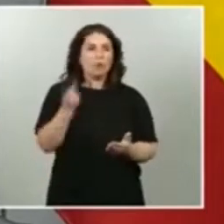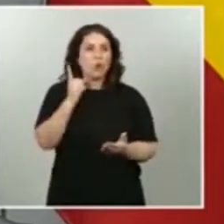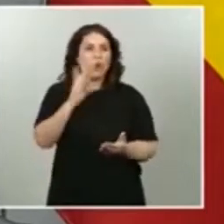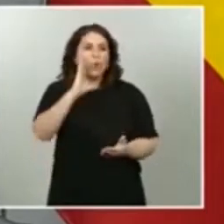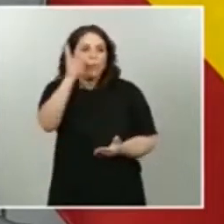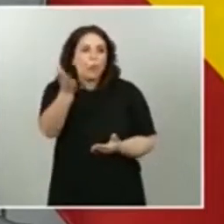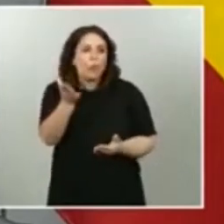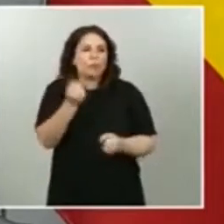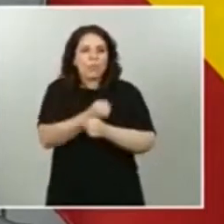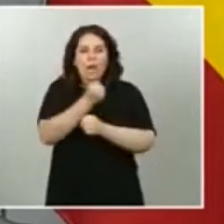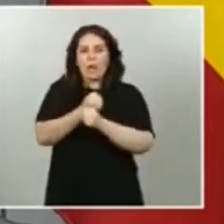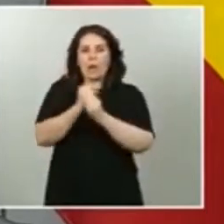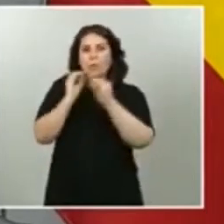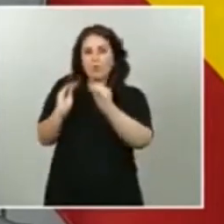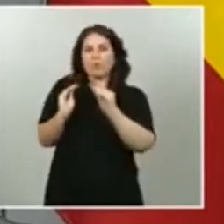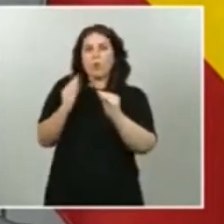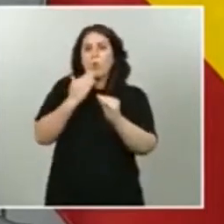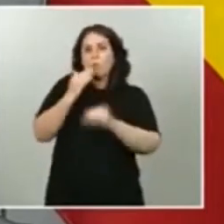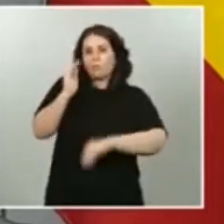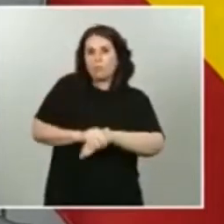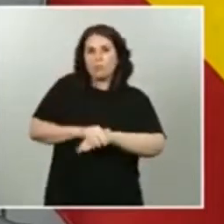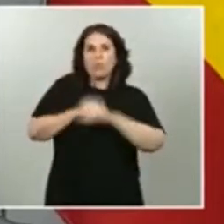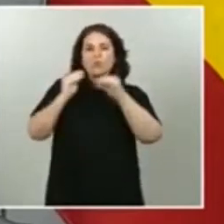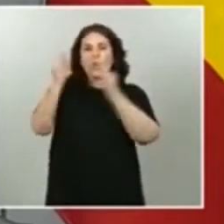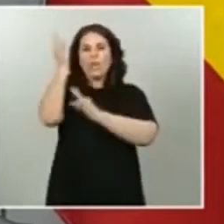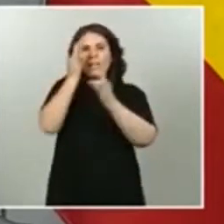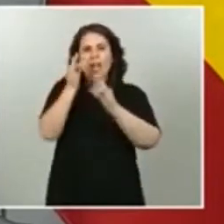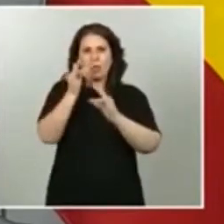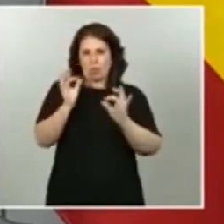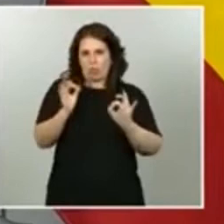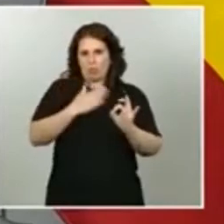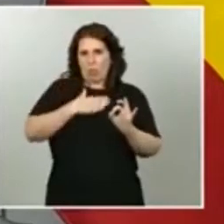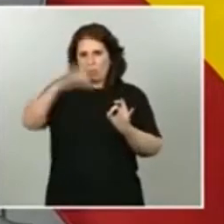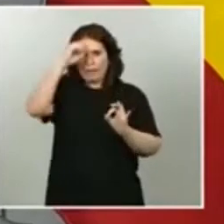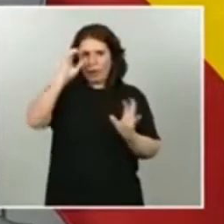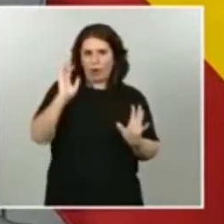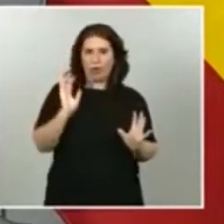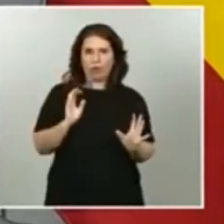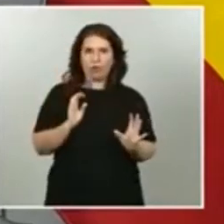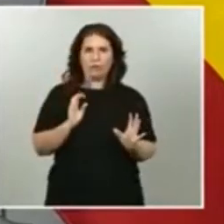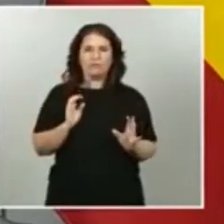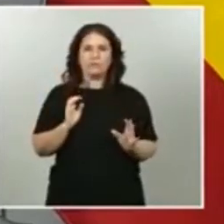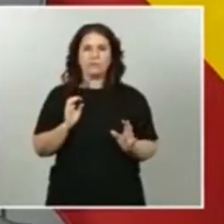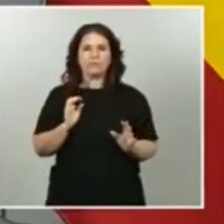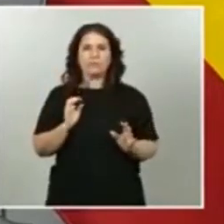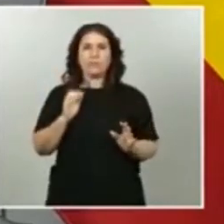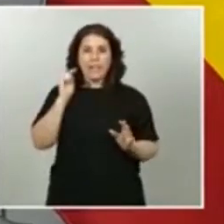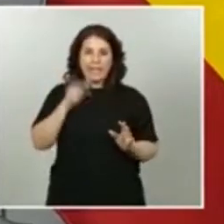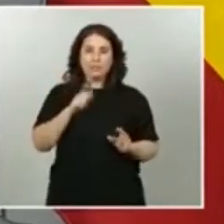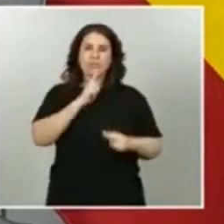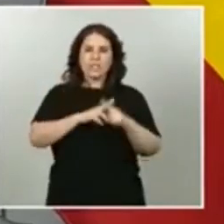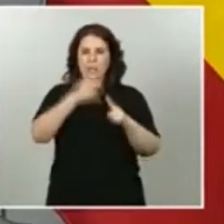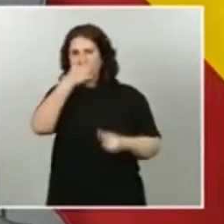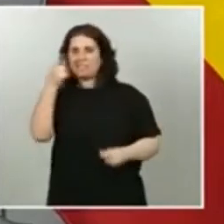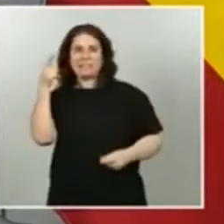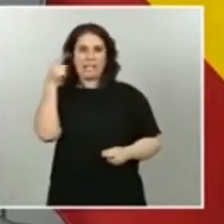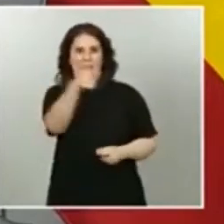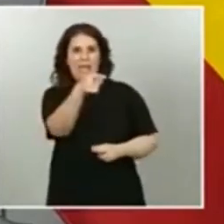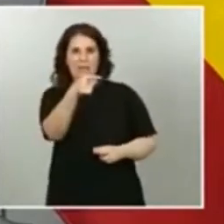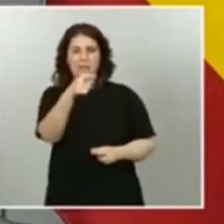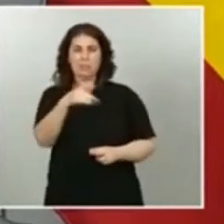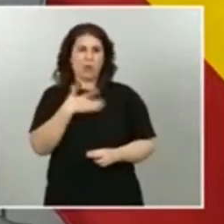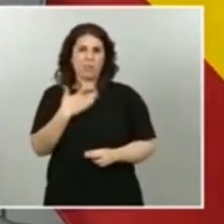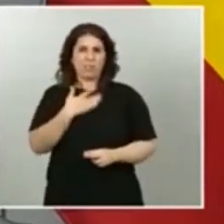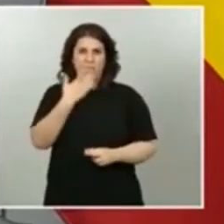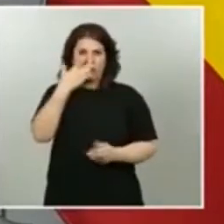conforme a su propio criterio. Eso es señalar y eso ha ocurrido en este país y por desgracia ocurre en este país. Y otra cosa